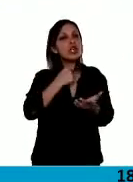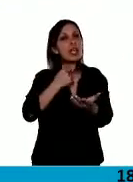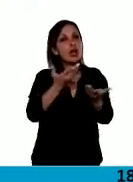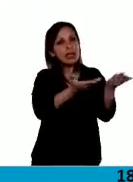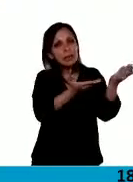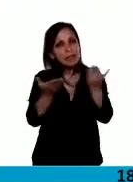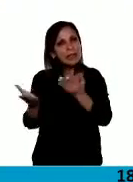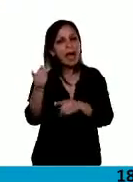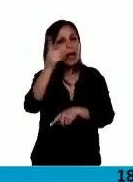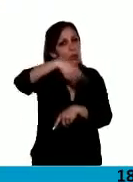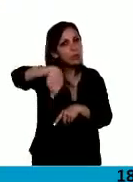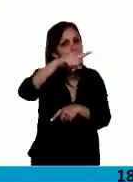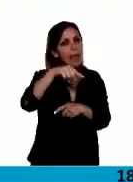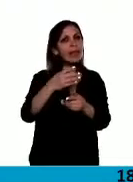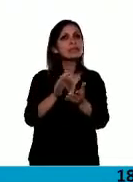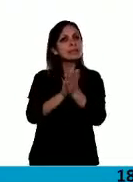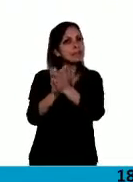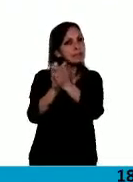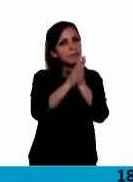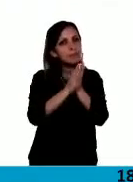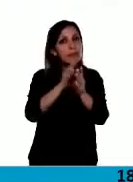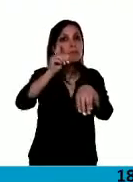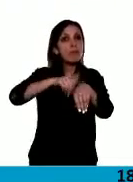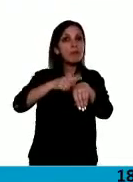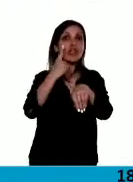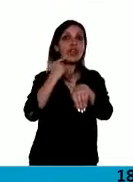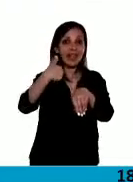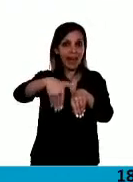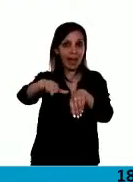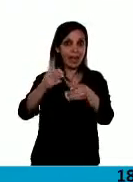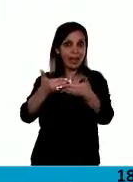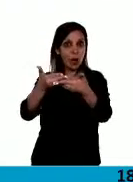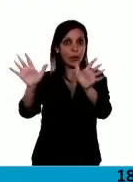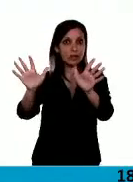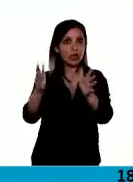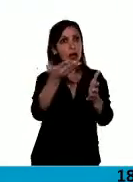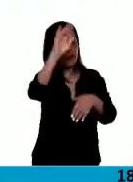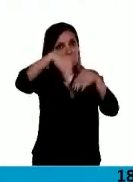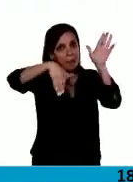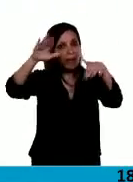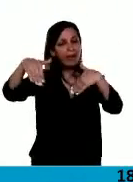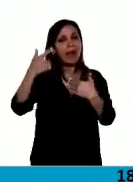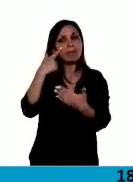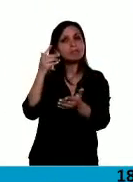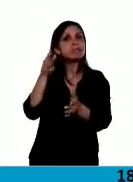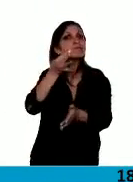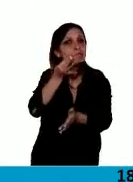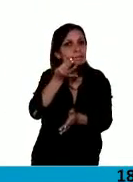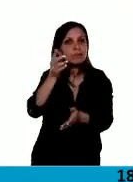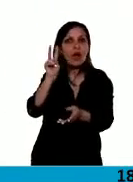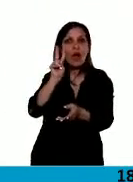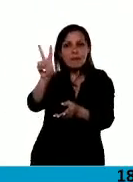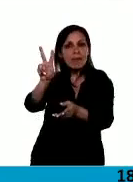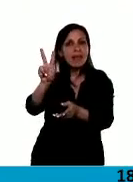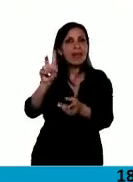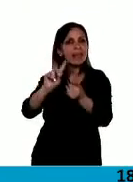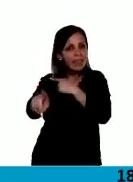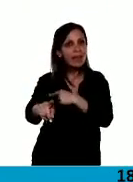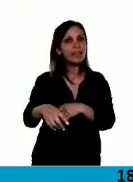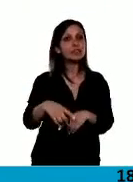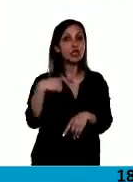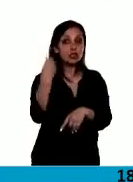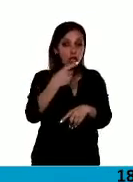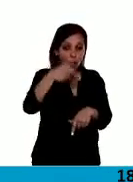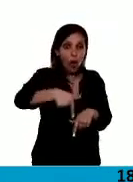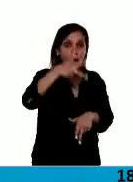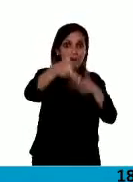a cada uno de ustedes a que el día de la inauguración nos acompañen y que vengan y comprueben con sus ojos que todo lo que estamos diciendo